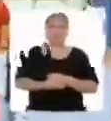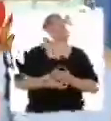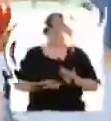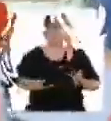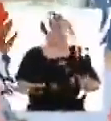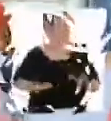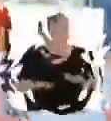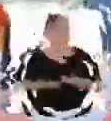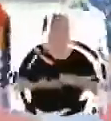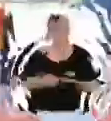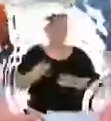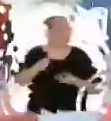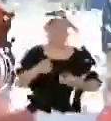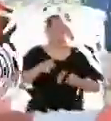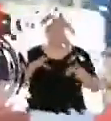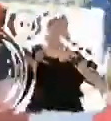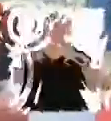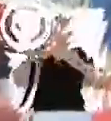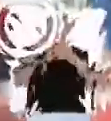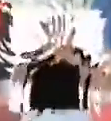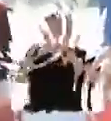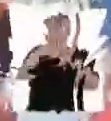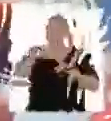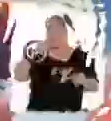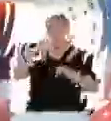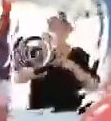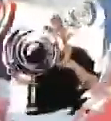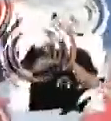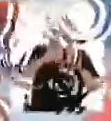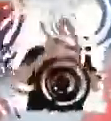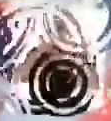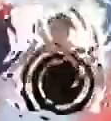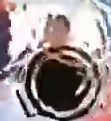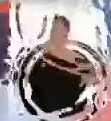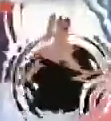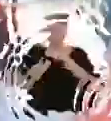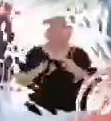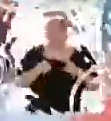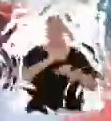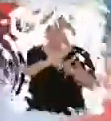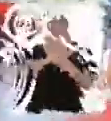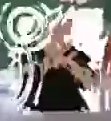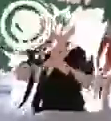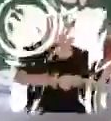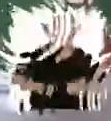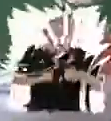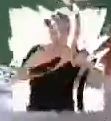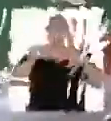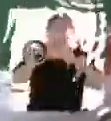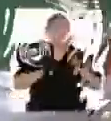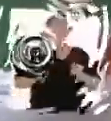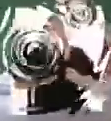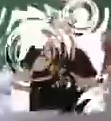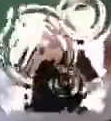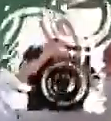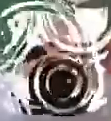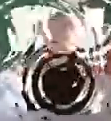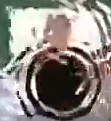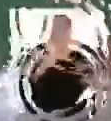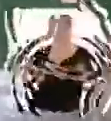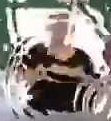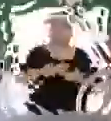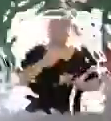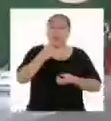Entonces, ¿acepta responder esta breve encuesta sobre hábitos de vida saludable? Acepto. A ver, voy marcando